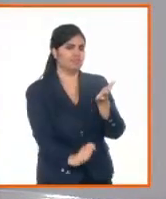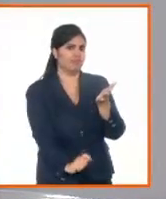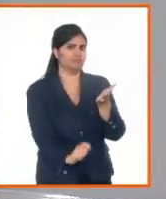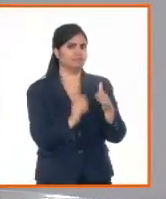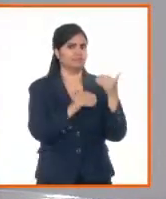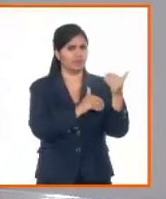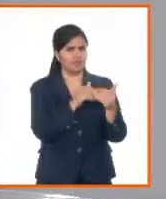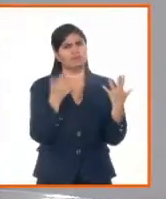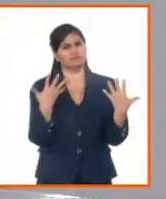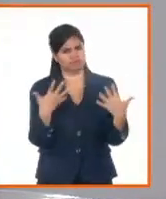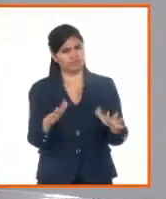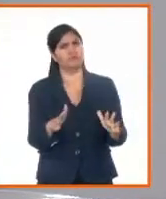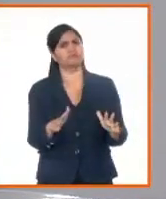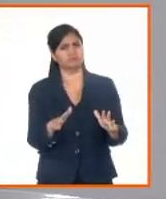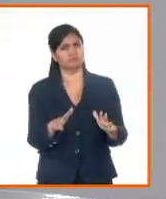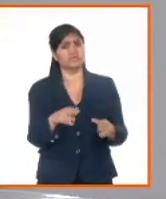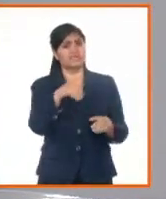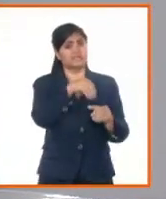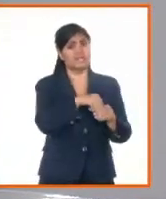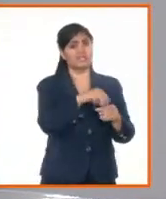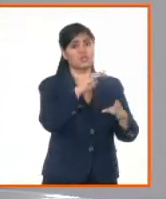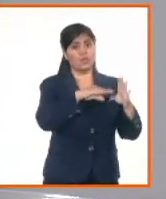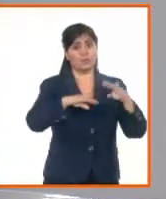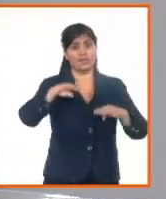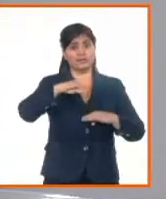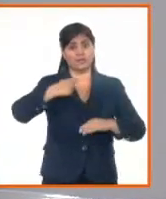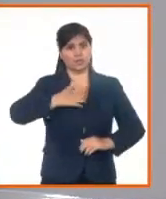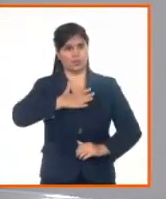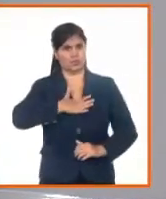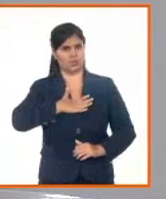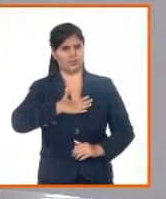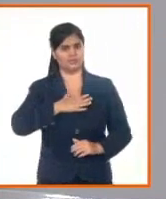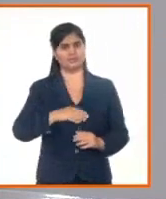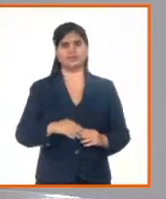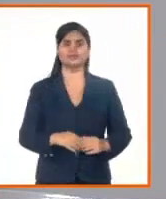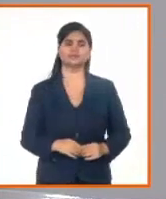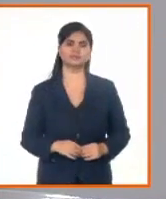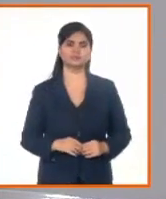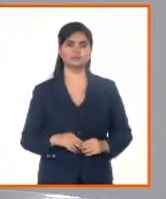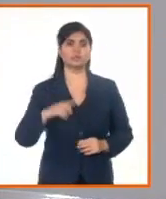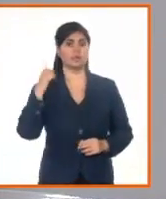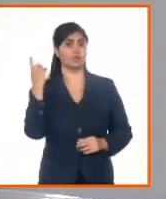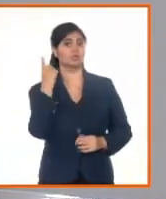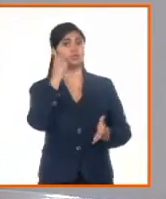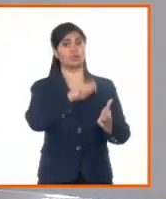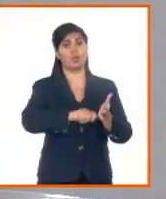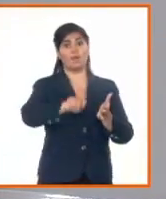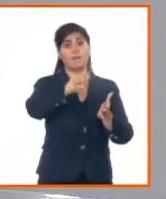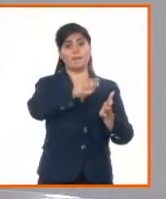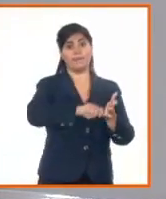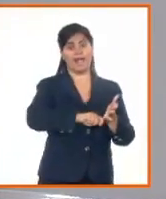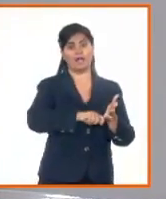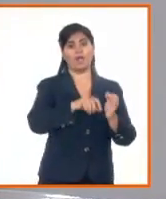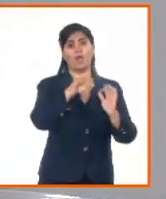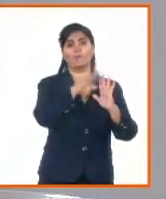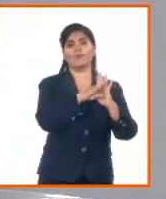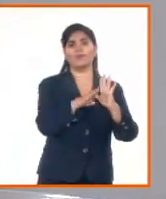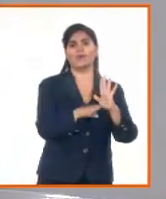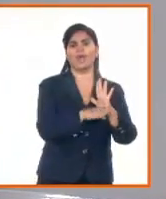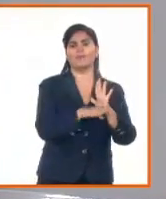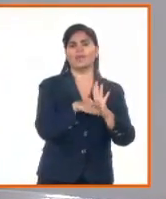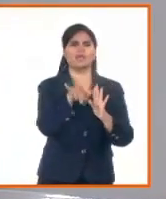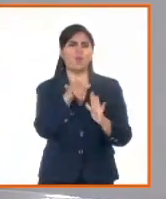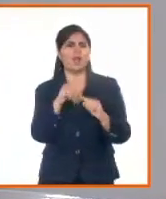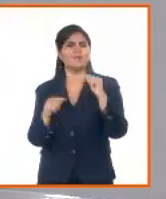de Justicia, nosotros nos hemos proyectado un programa priorizado. Y